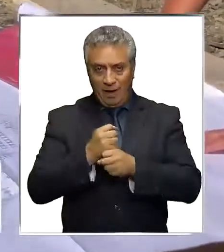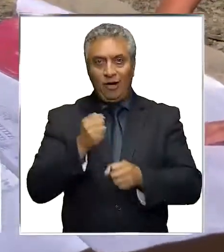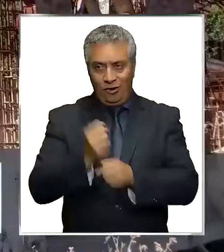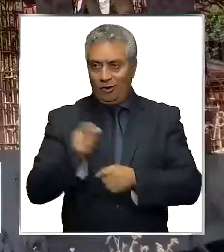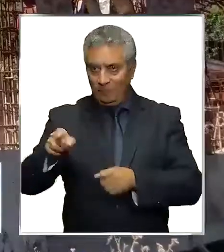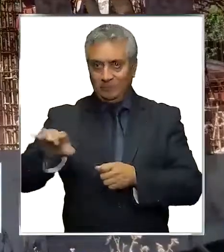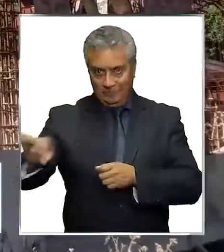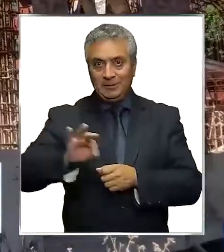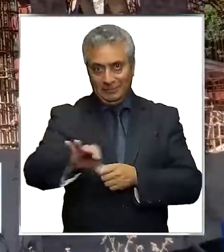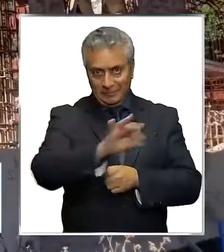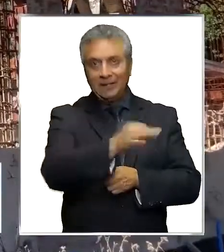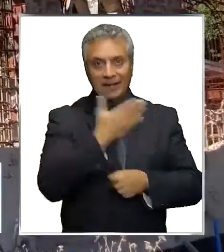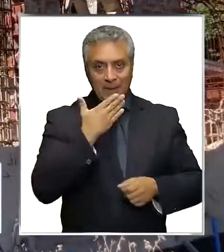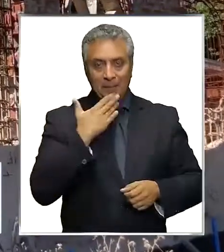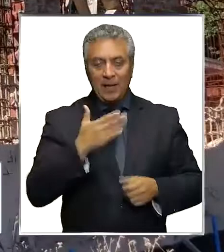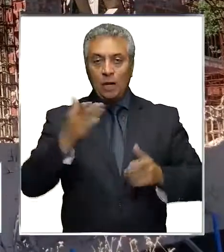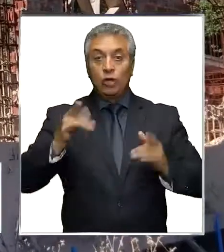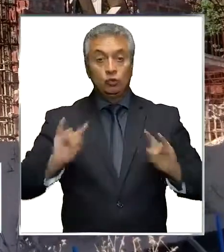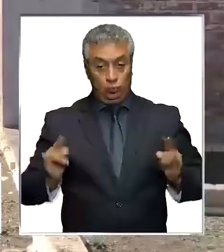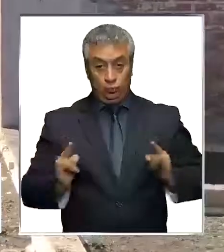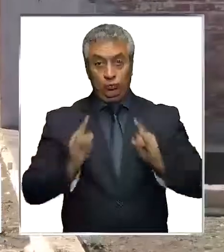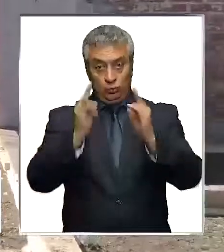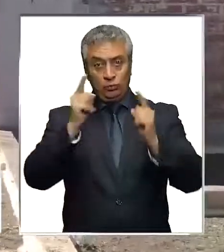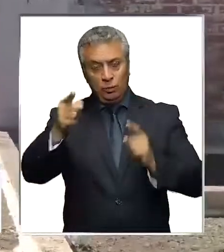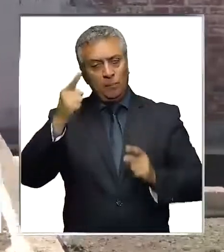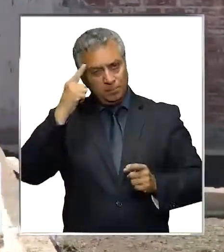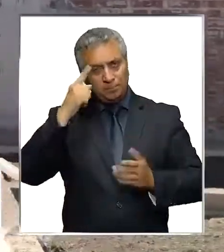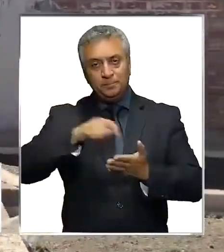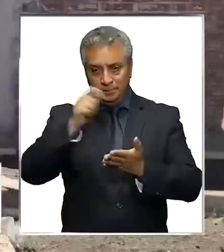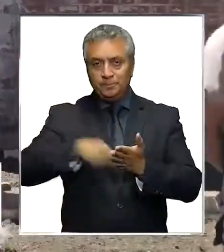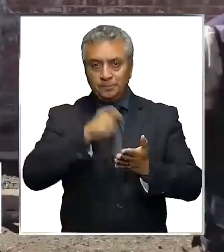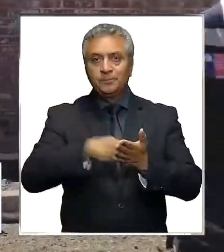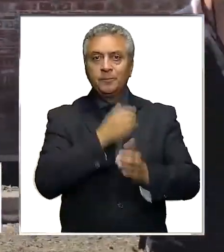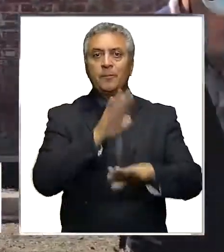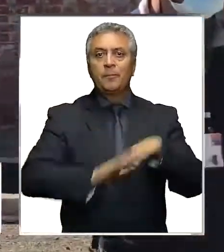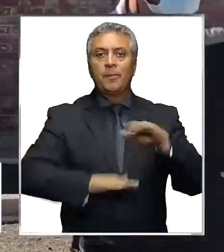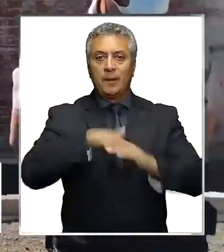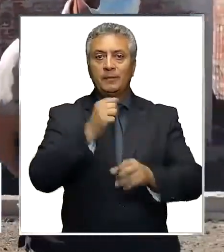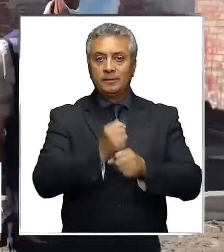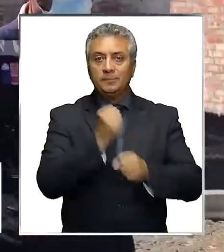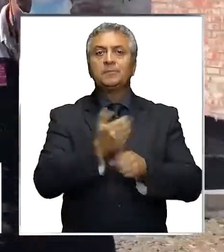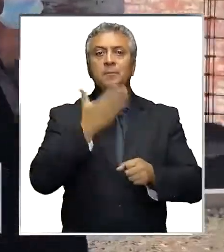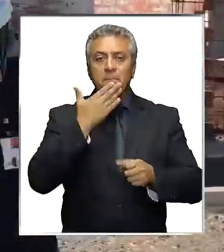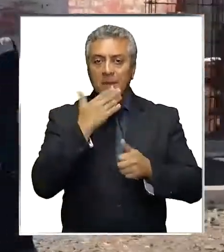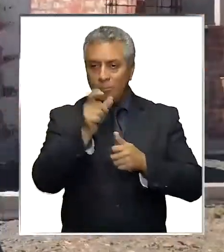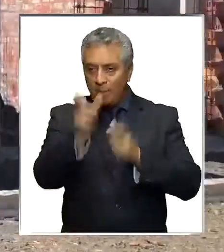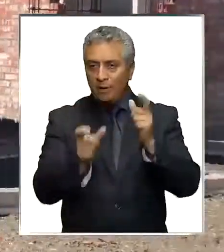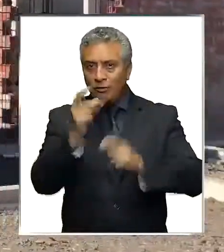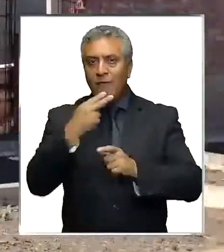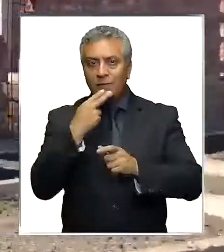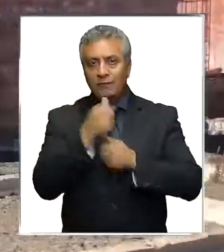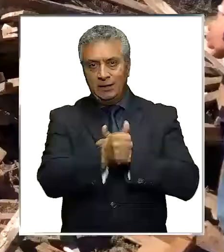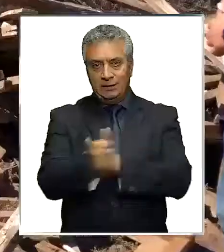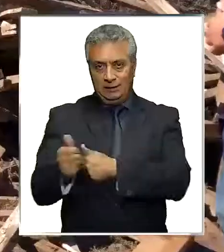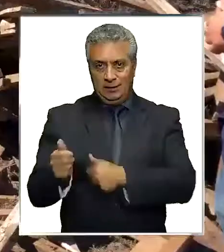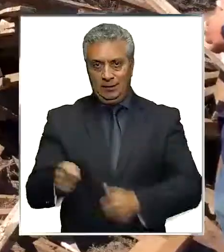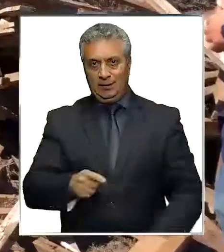empleabilidad para la comunidad. Para la construcción se considerará la contratación de mano de obra de la misma zona.